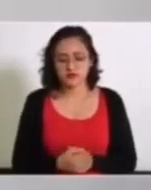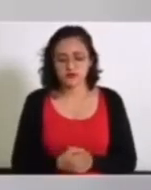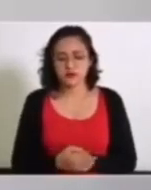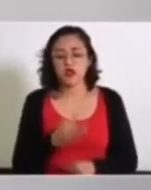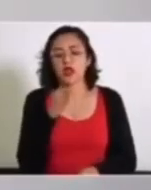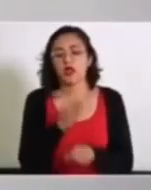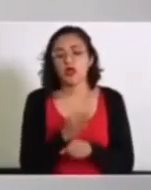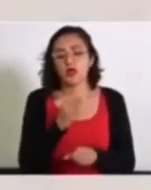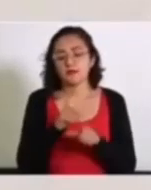gobernador? No.